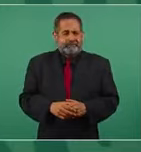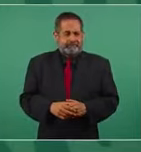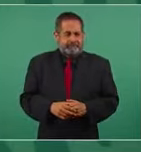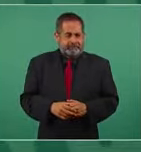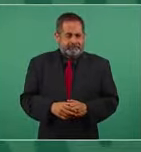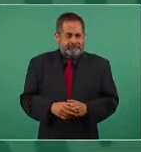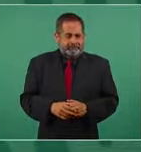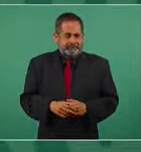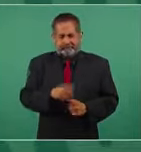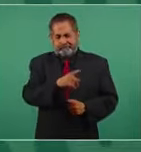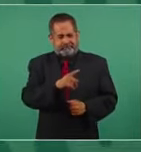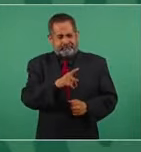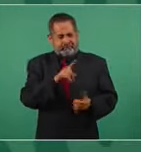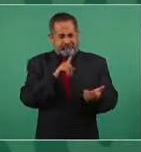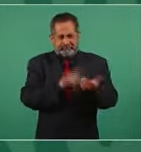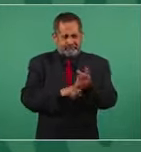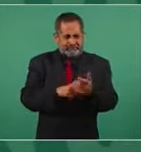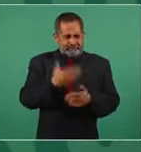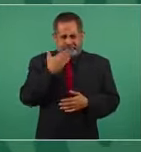eso es inmoral.